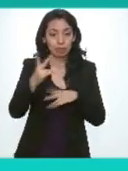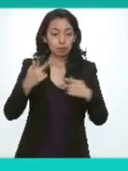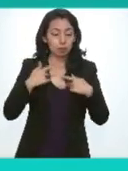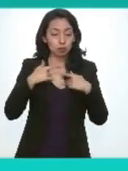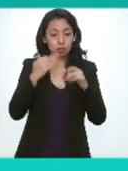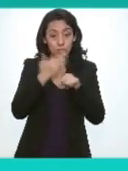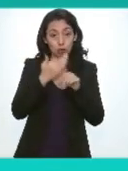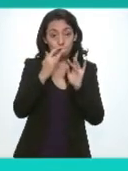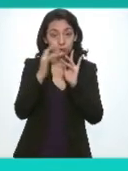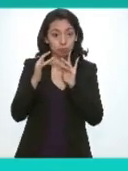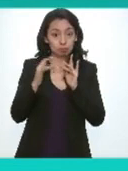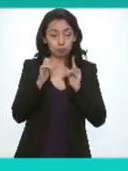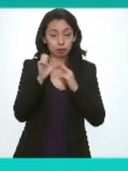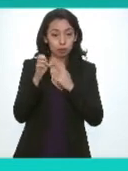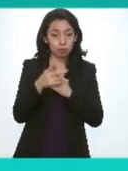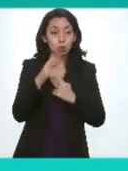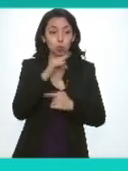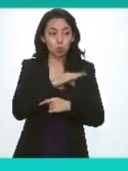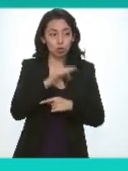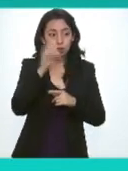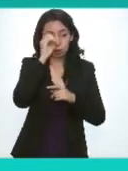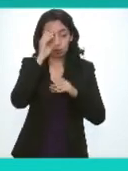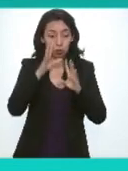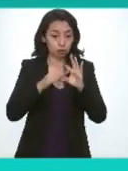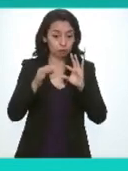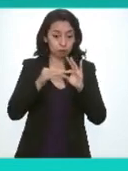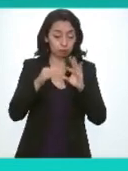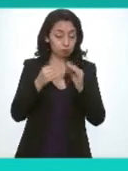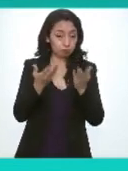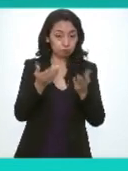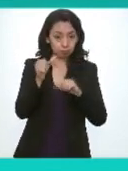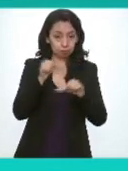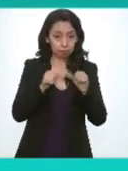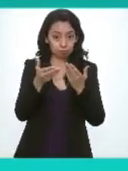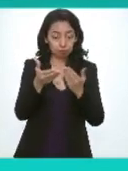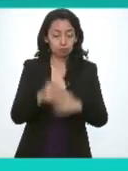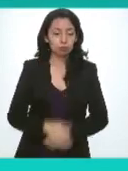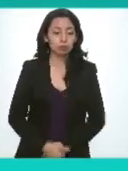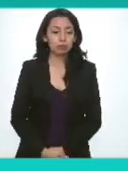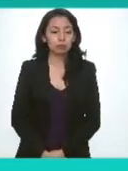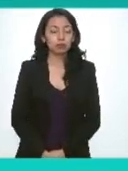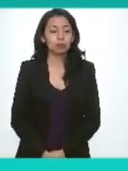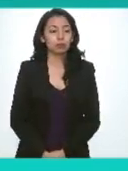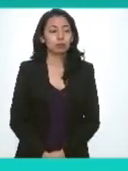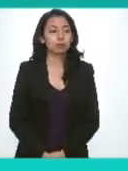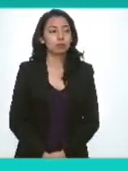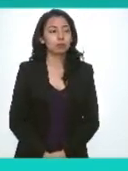integrantes de este consejo puedan externar sus comentarios adelante secretario